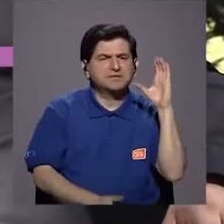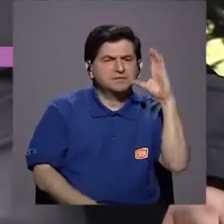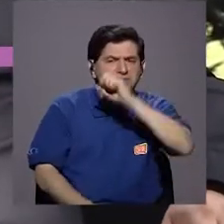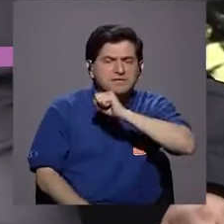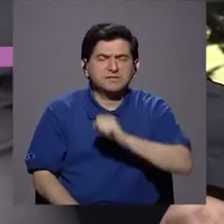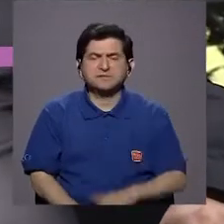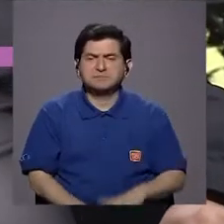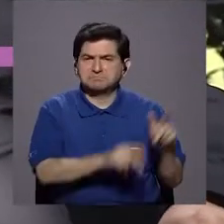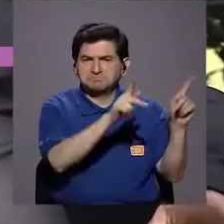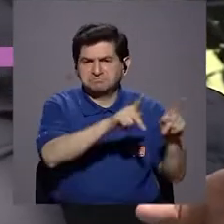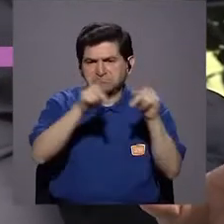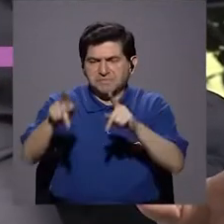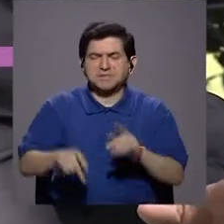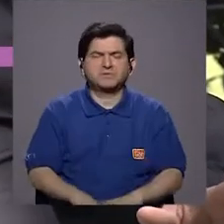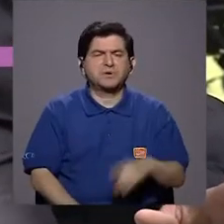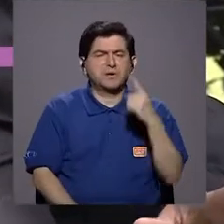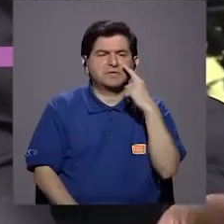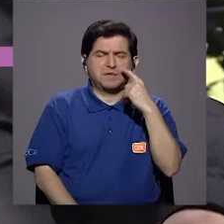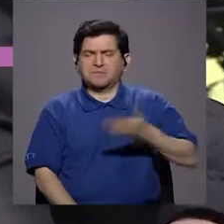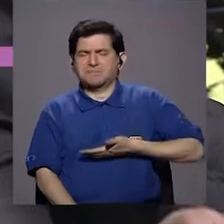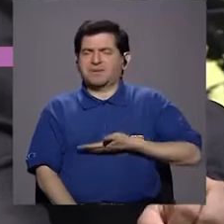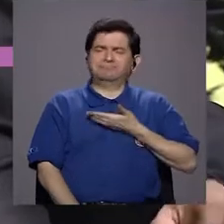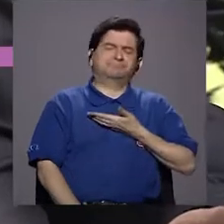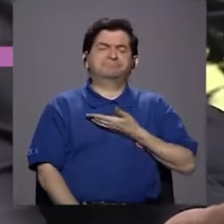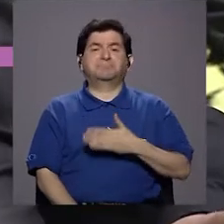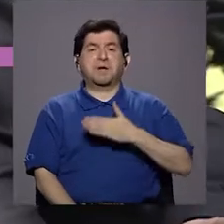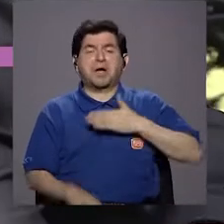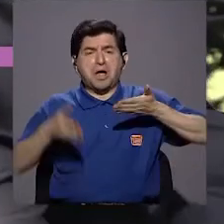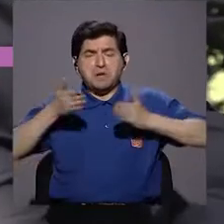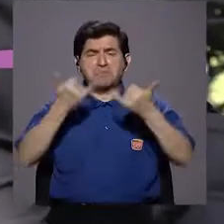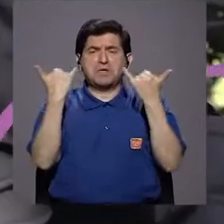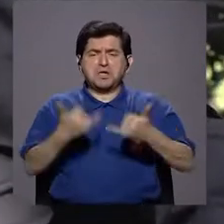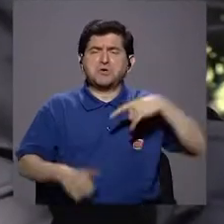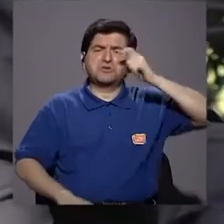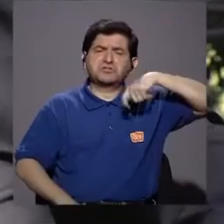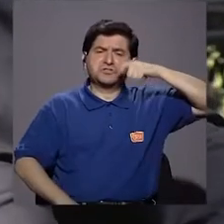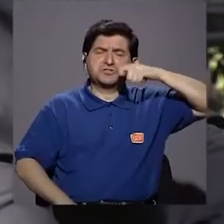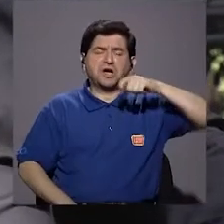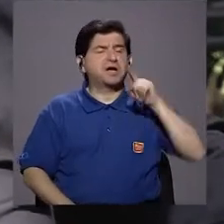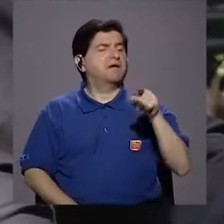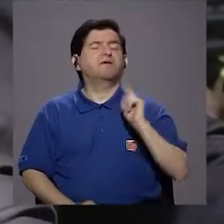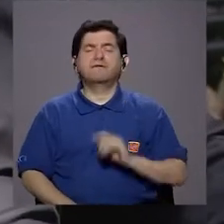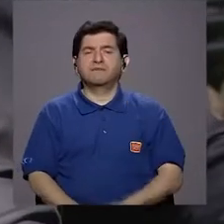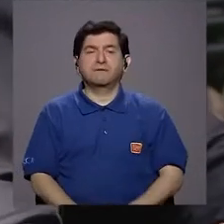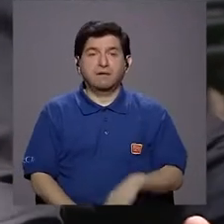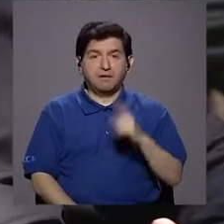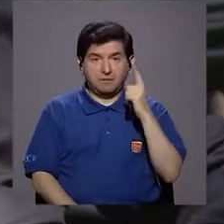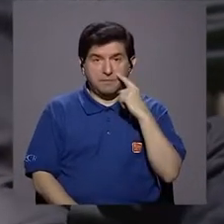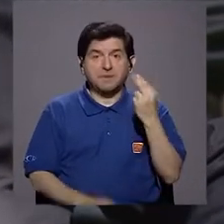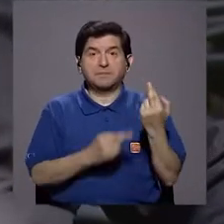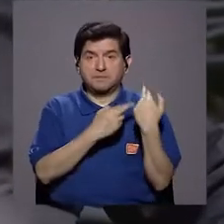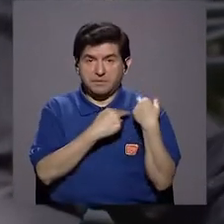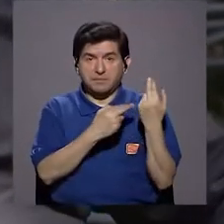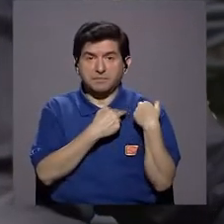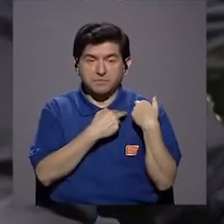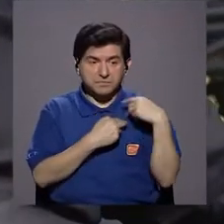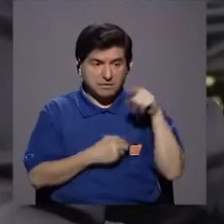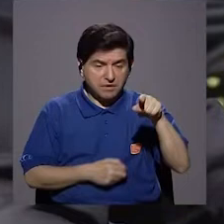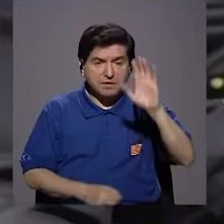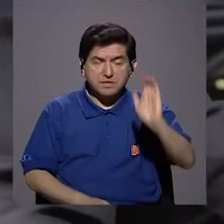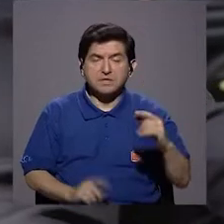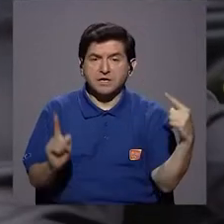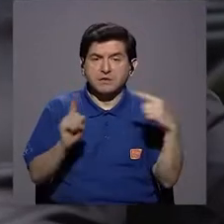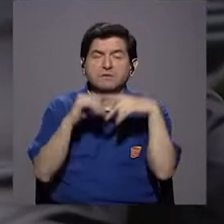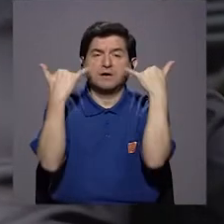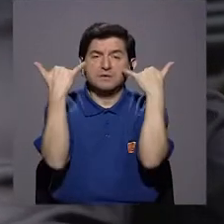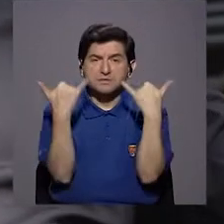pacientes, el papá muy orgulloso, no, es que mi hijo ya se cepilla los dientes y el papá es responsable del cepillado de ese niño